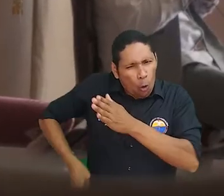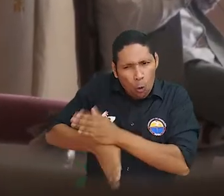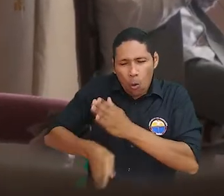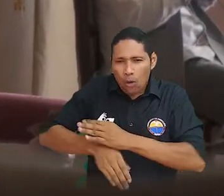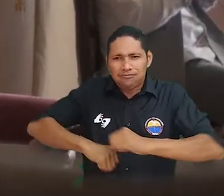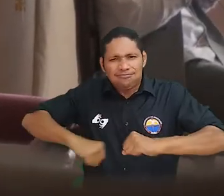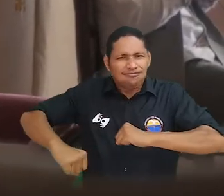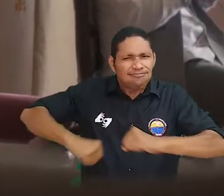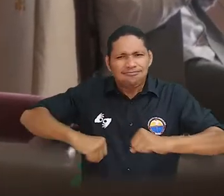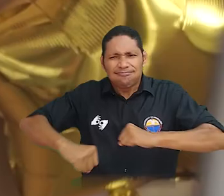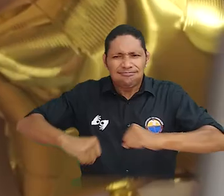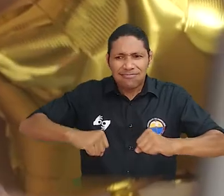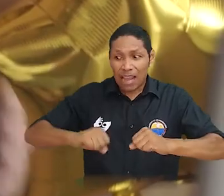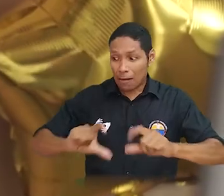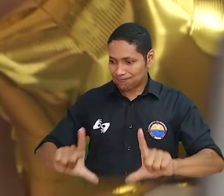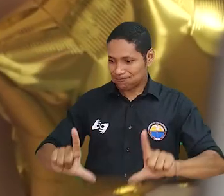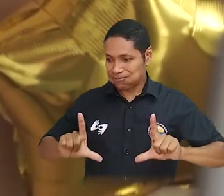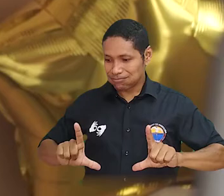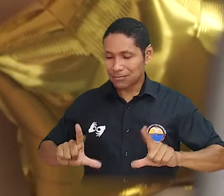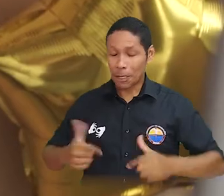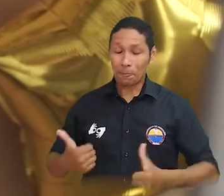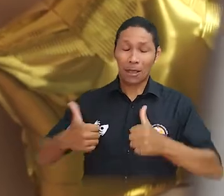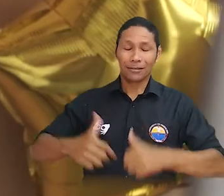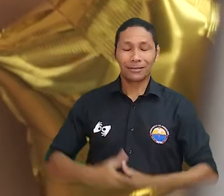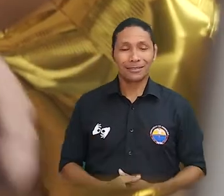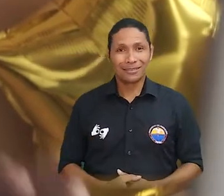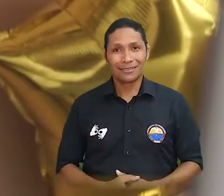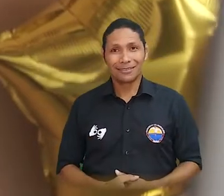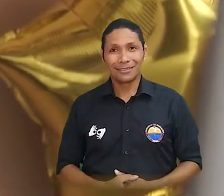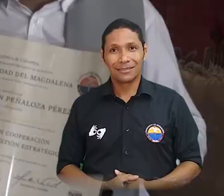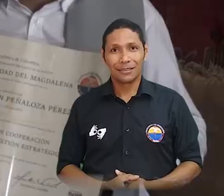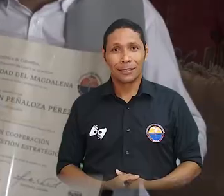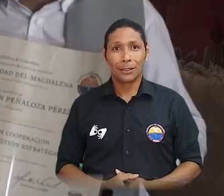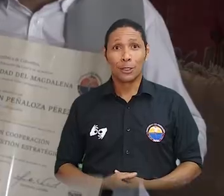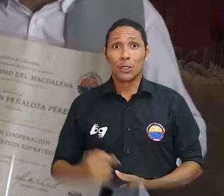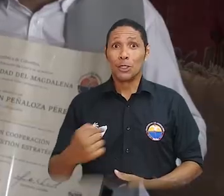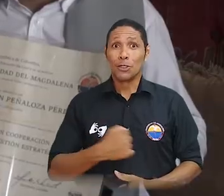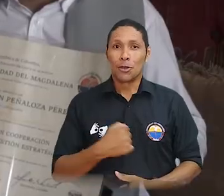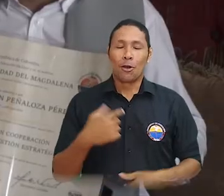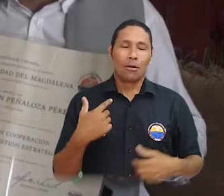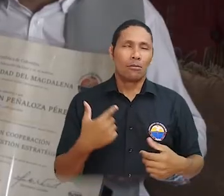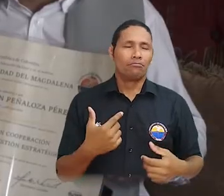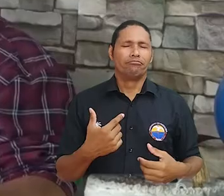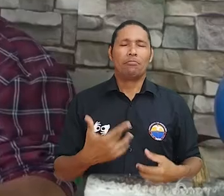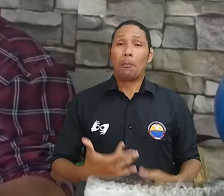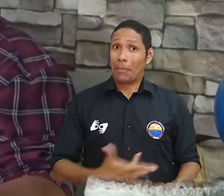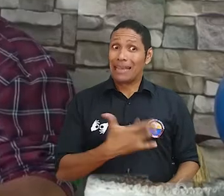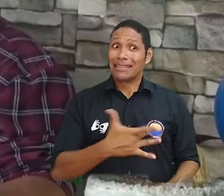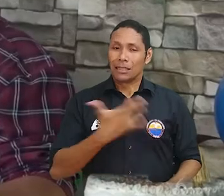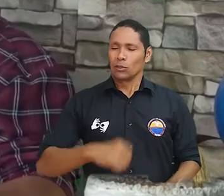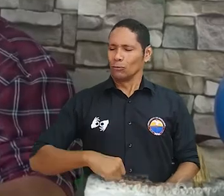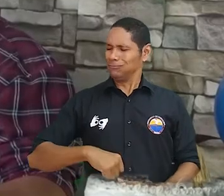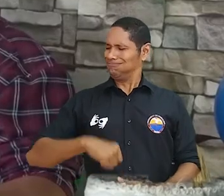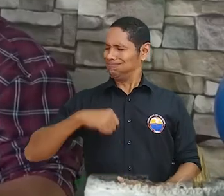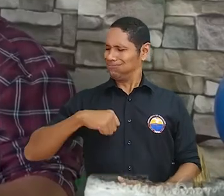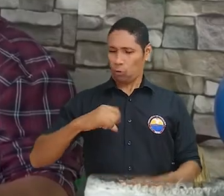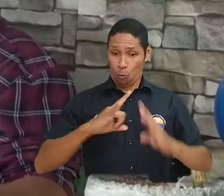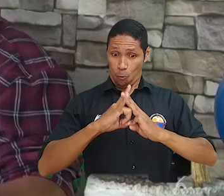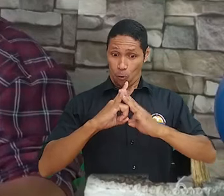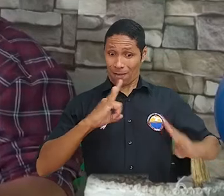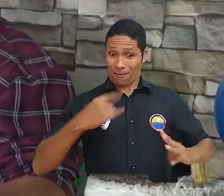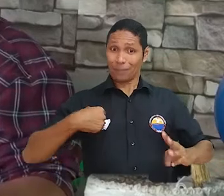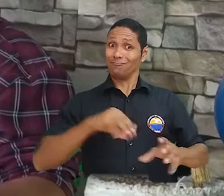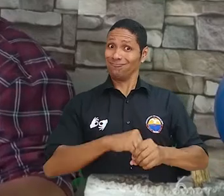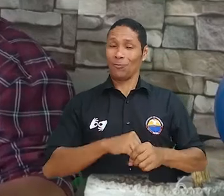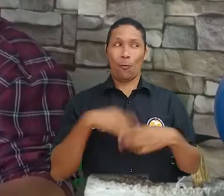porque eso es lo que quería mi sobrino, ¿verdad? Seguir y llegar a su meta. Es un orgullo, primero